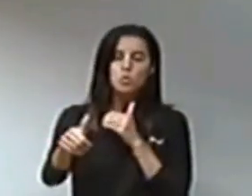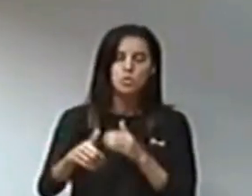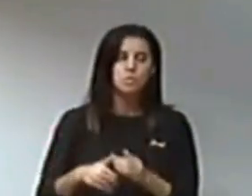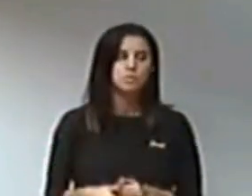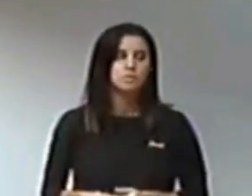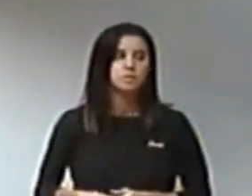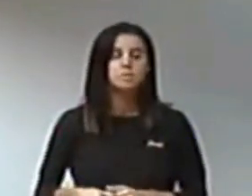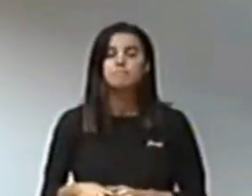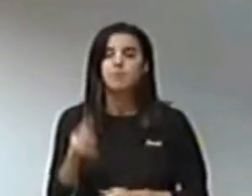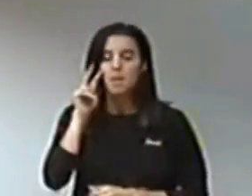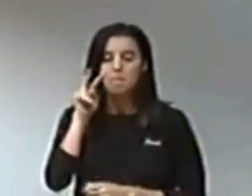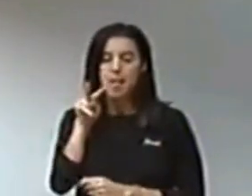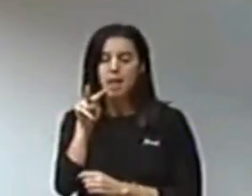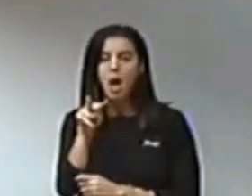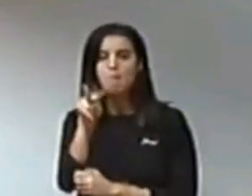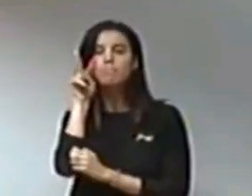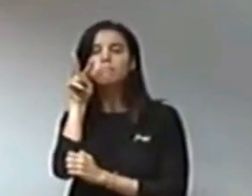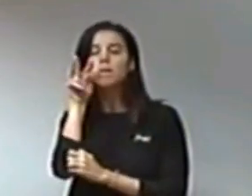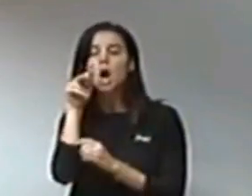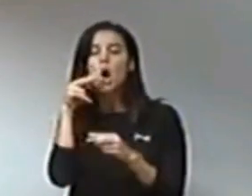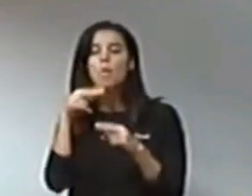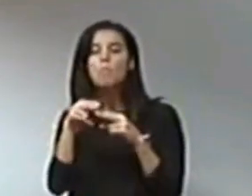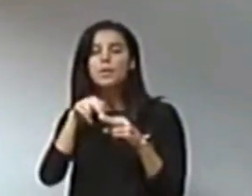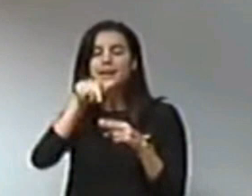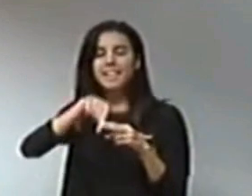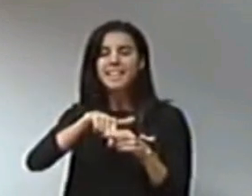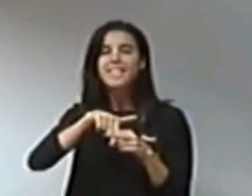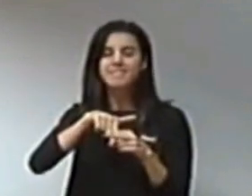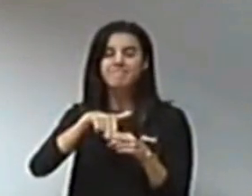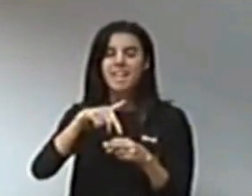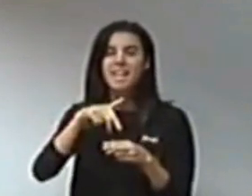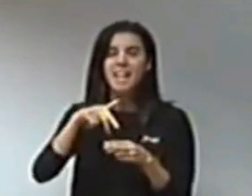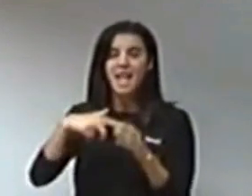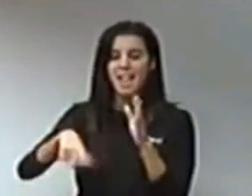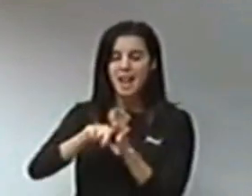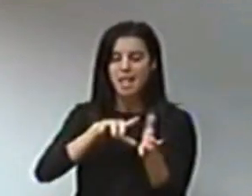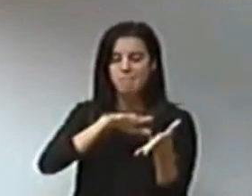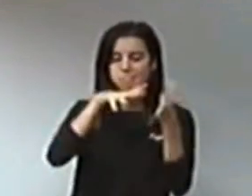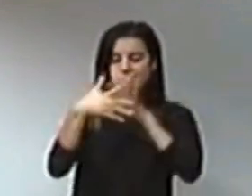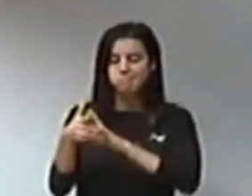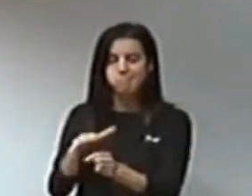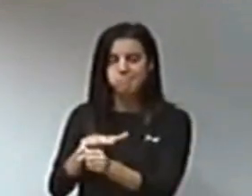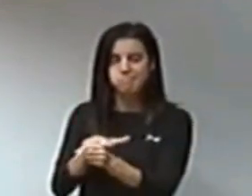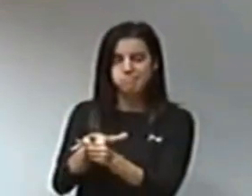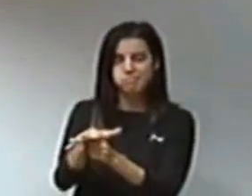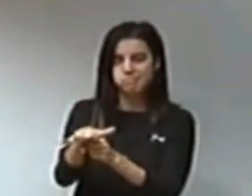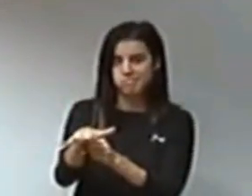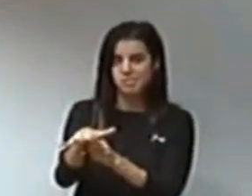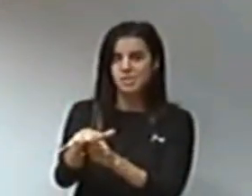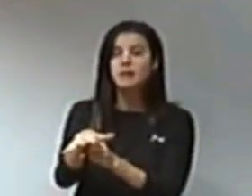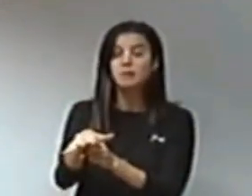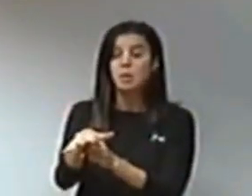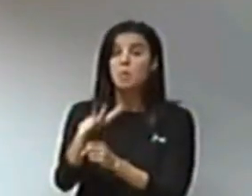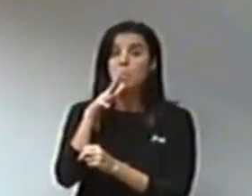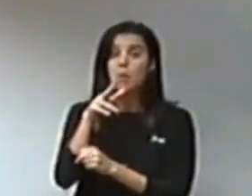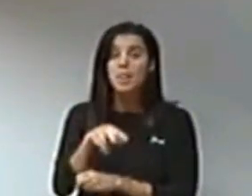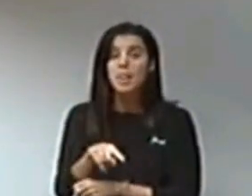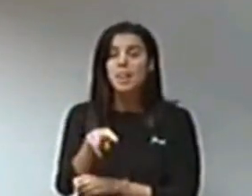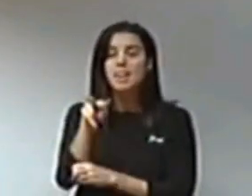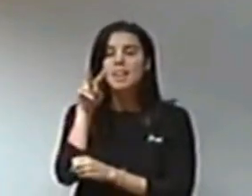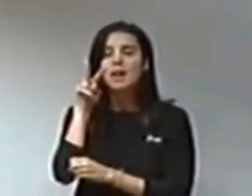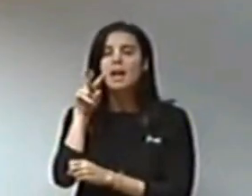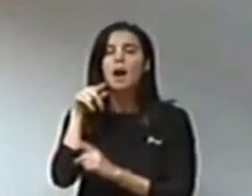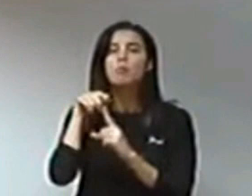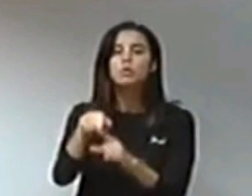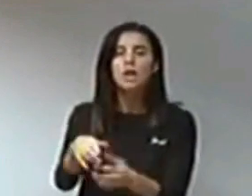La altura de la mirada política reflejada en esta ley tiene mucho que ver con esa mirada que se ha elevado, buscando